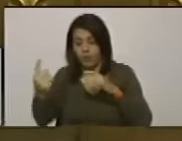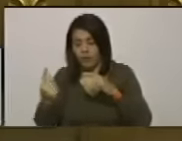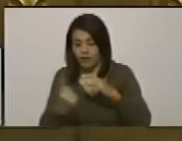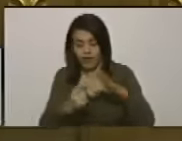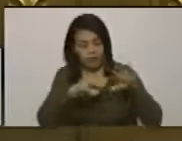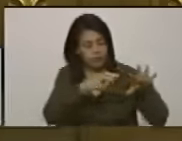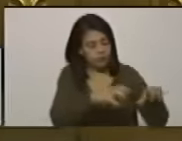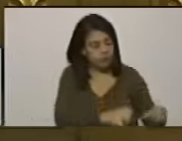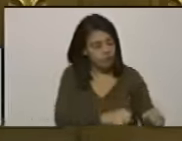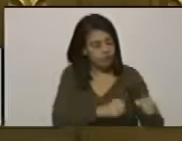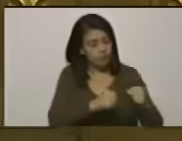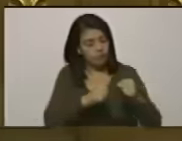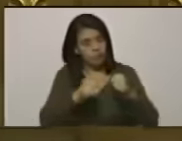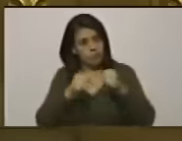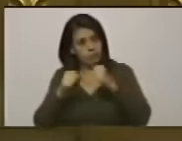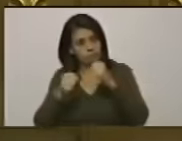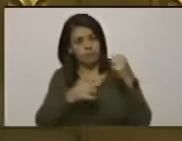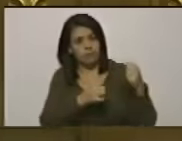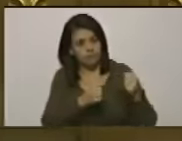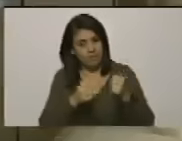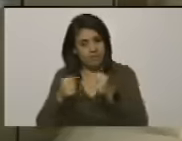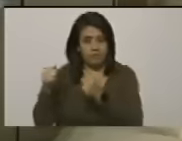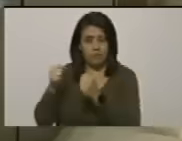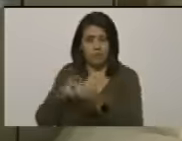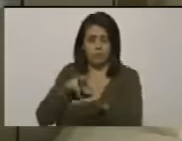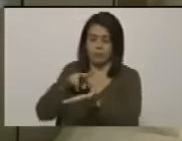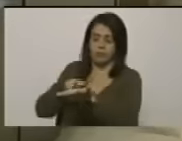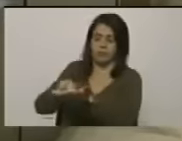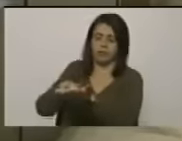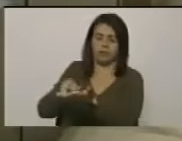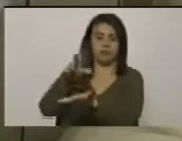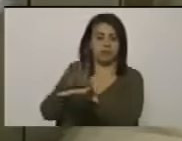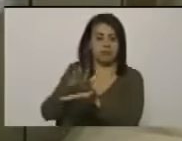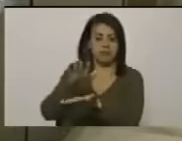eso lo pudimos nosotros observar de Víctor Hugo